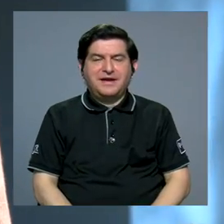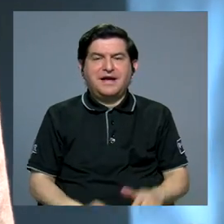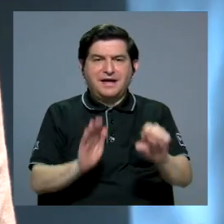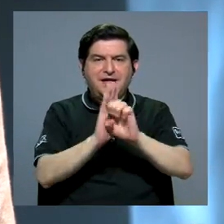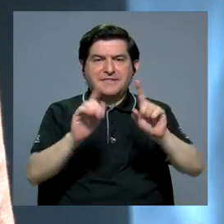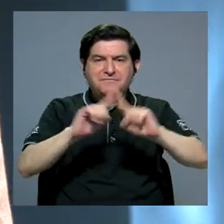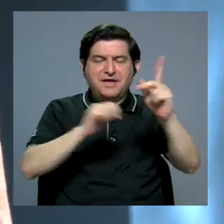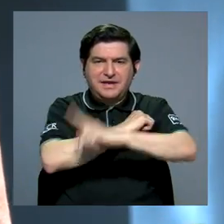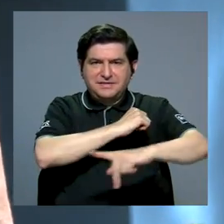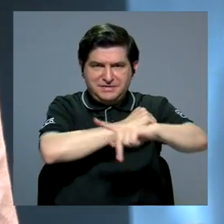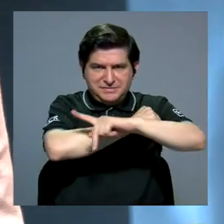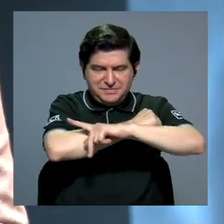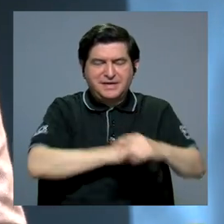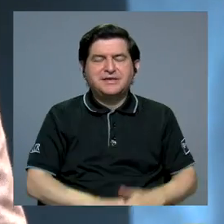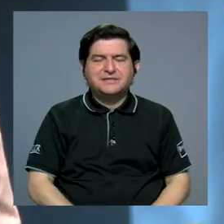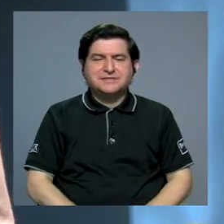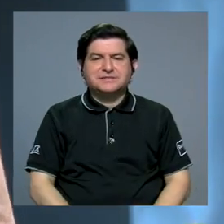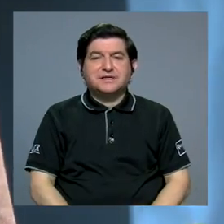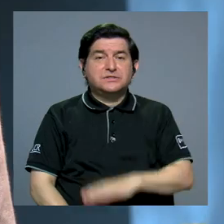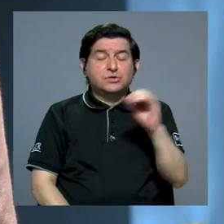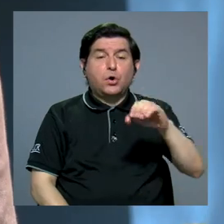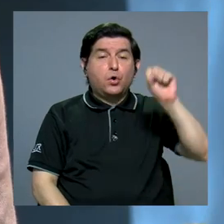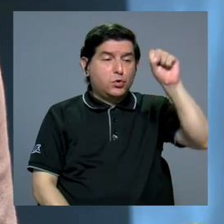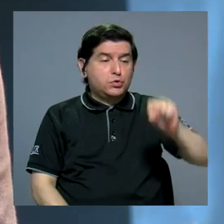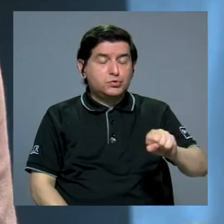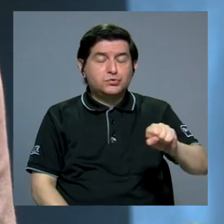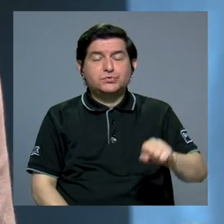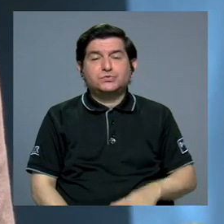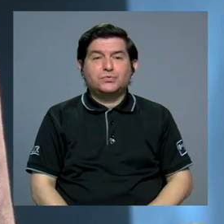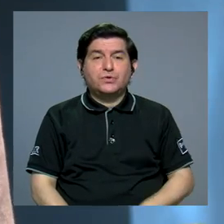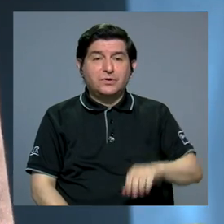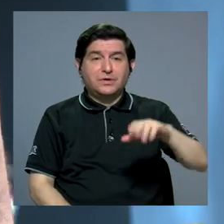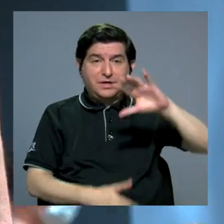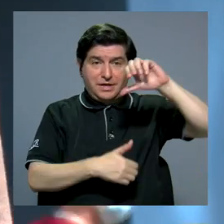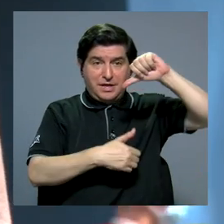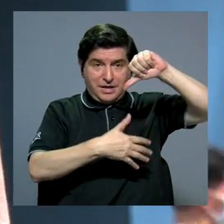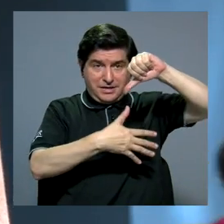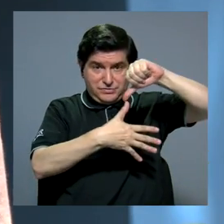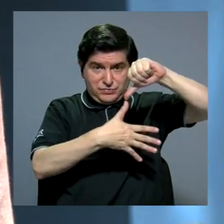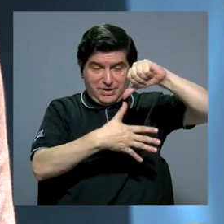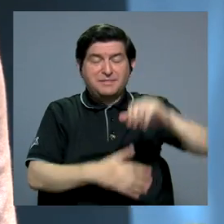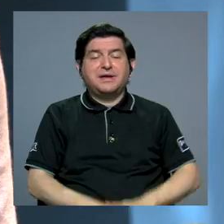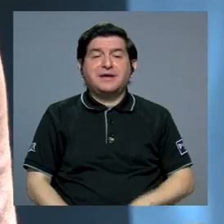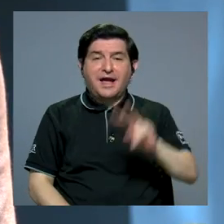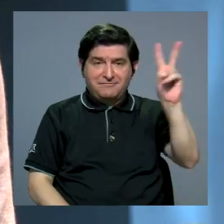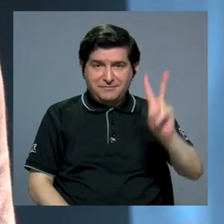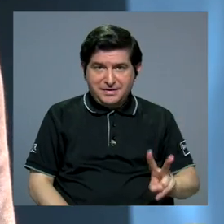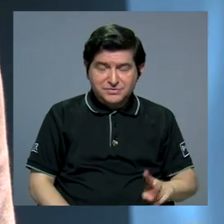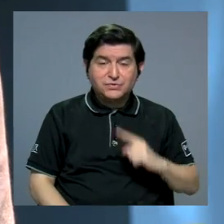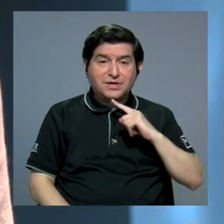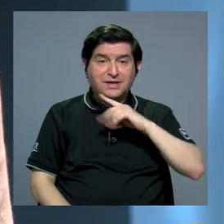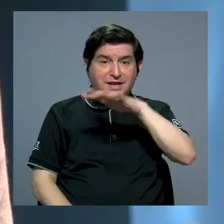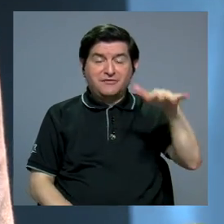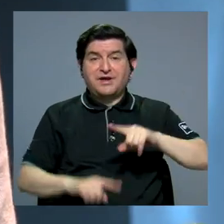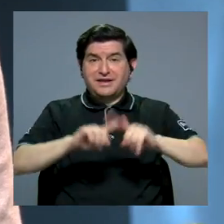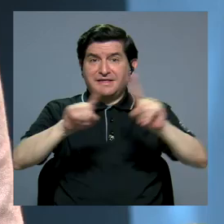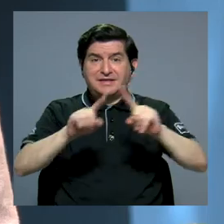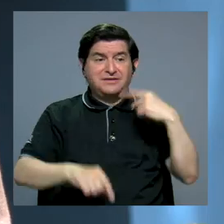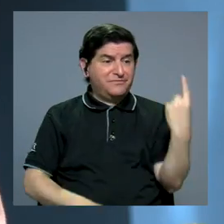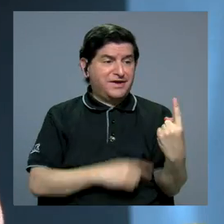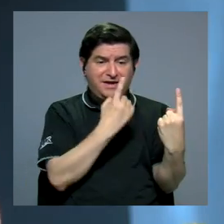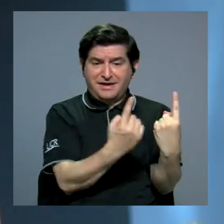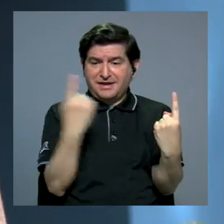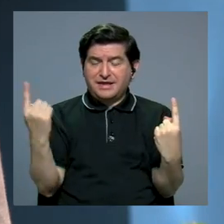Ghana, República Democrática del Congo, o Suramérica, como Venezuela, son realidades muy diferentes entre sí,